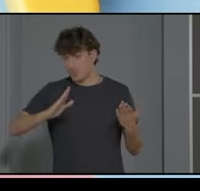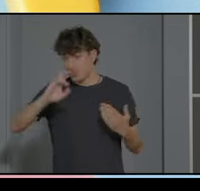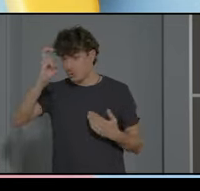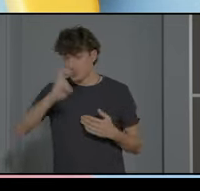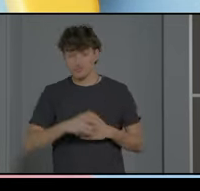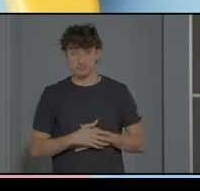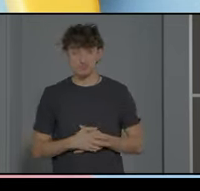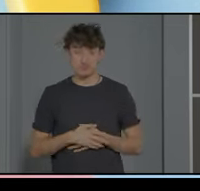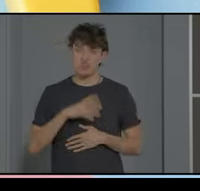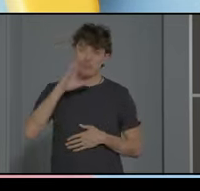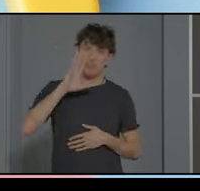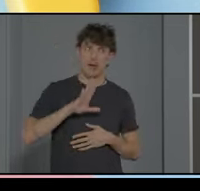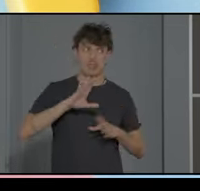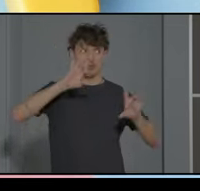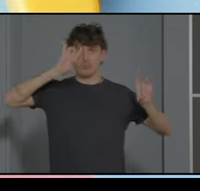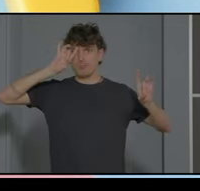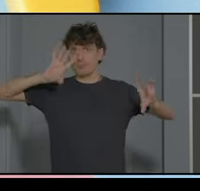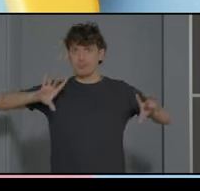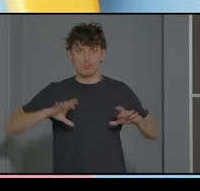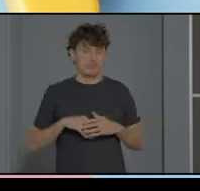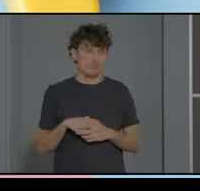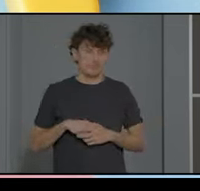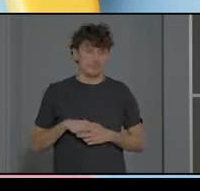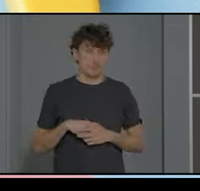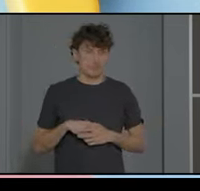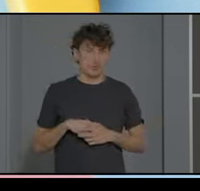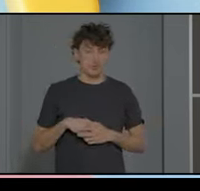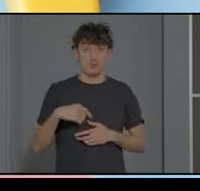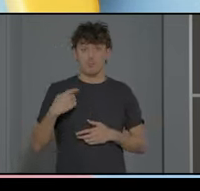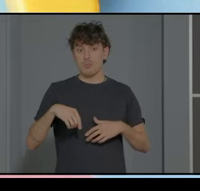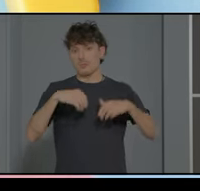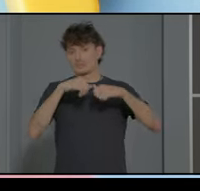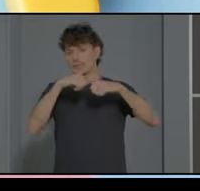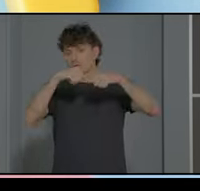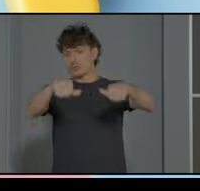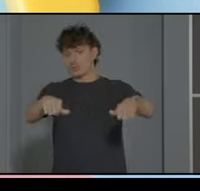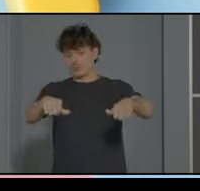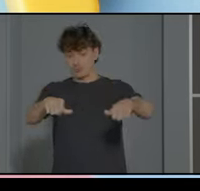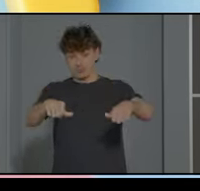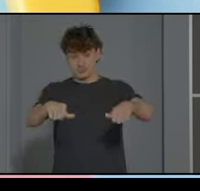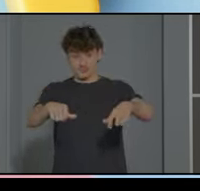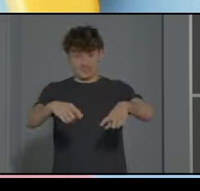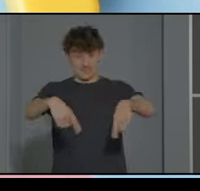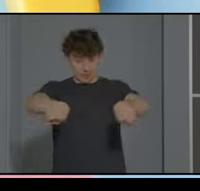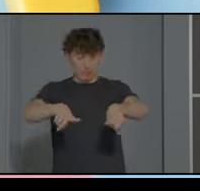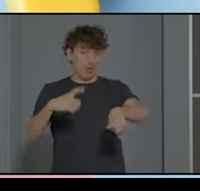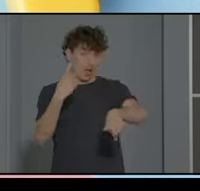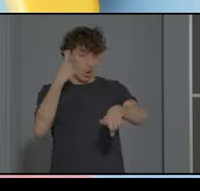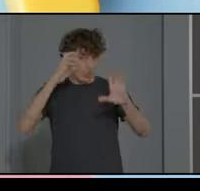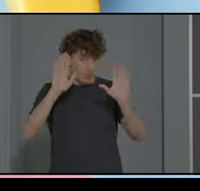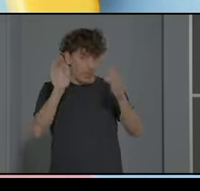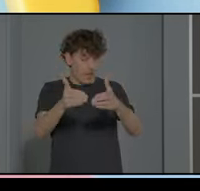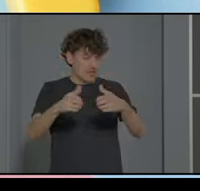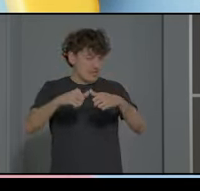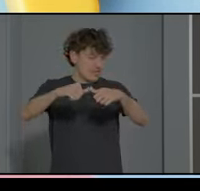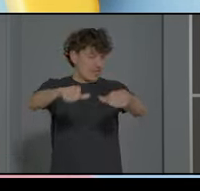aunque parezca un poco sorprendente a las alturas que estamos, el volumen de estereotipos sobre los propios TEA que también condicionan en